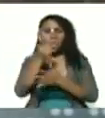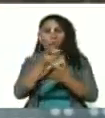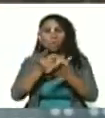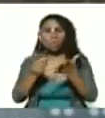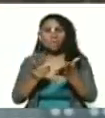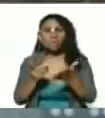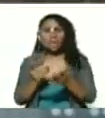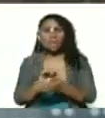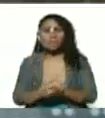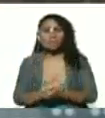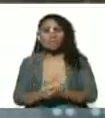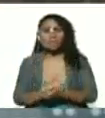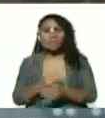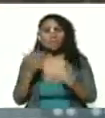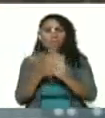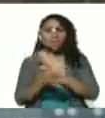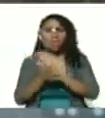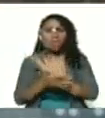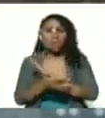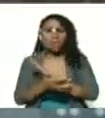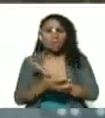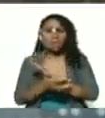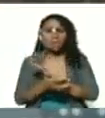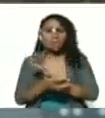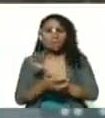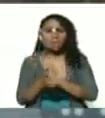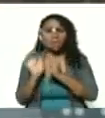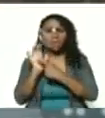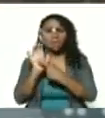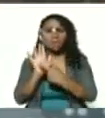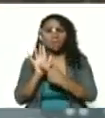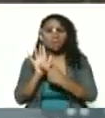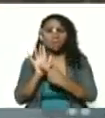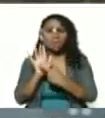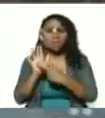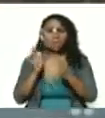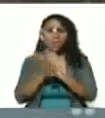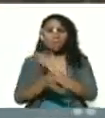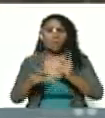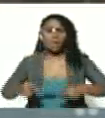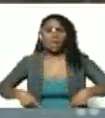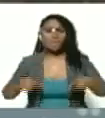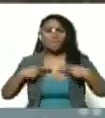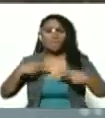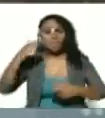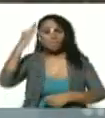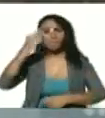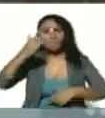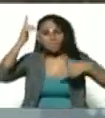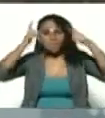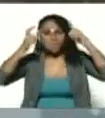un documental serial sobre la vida del comandante Hugo Chávez